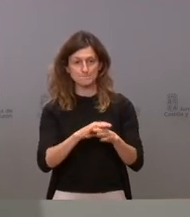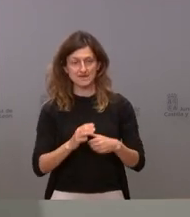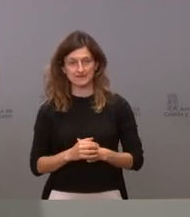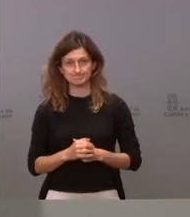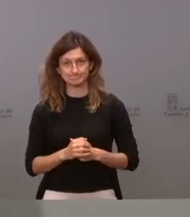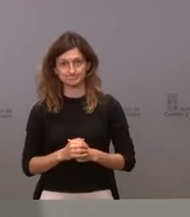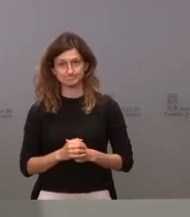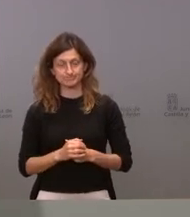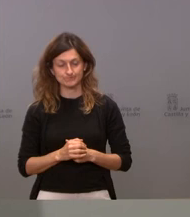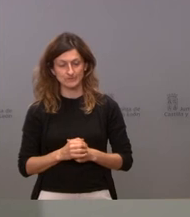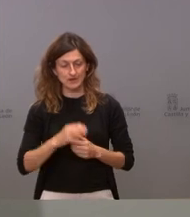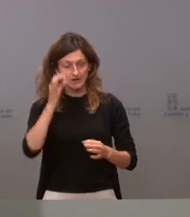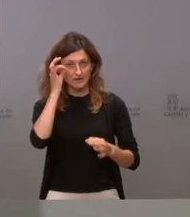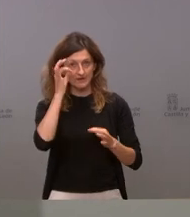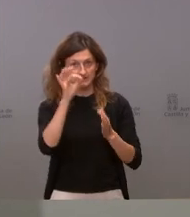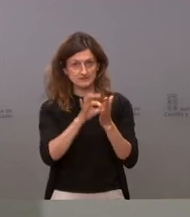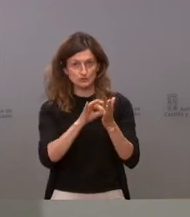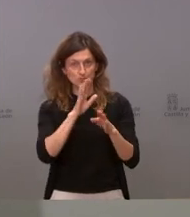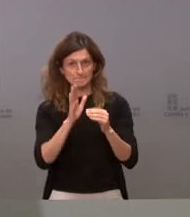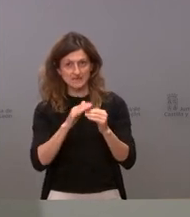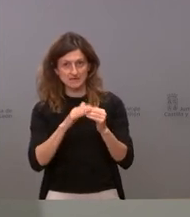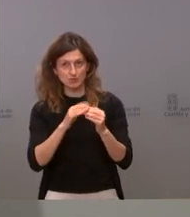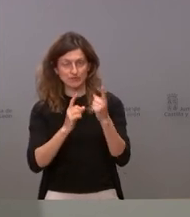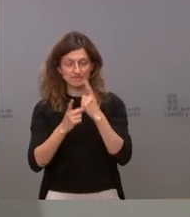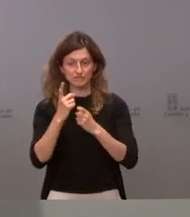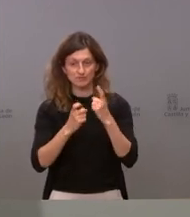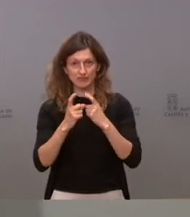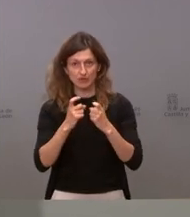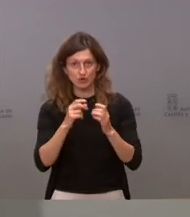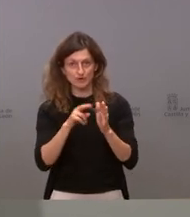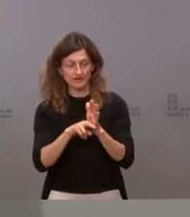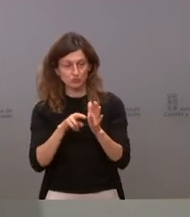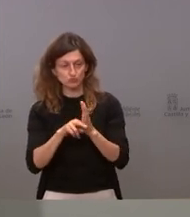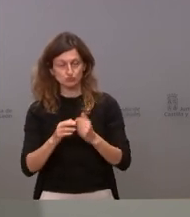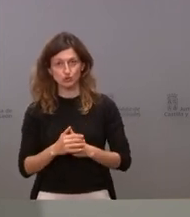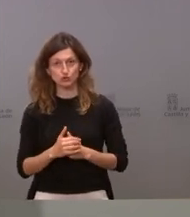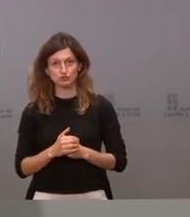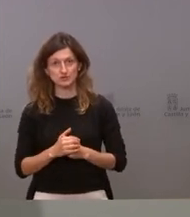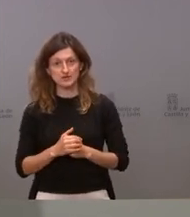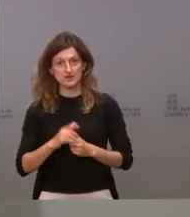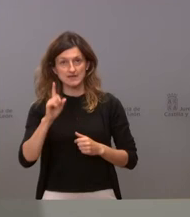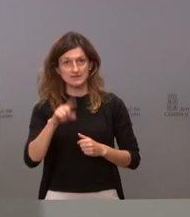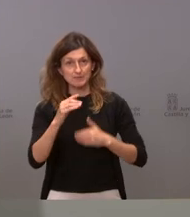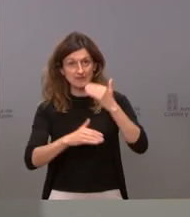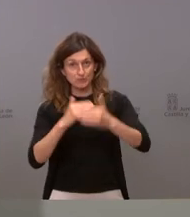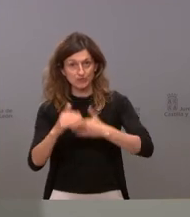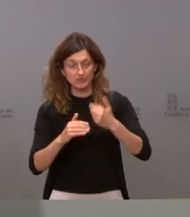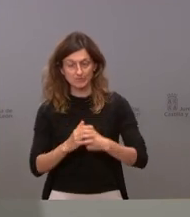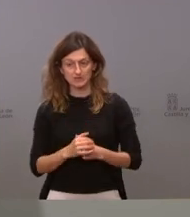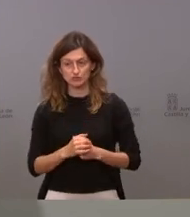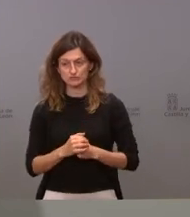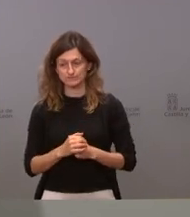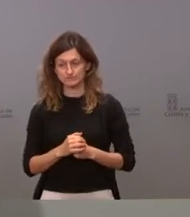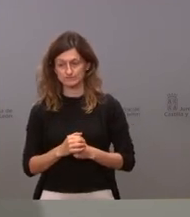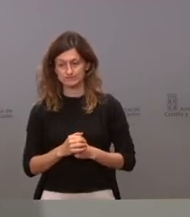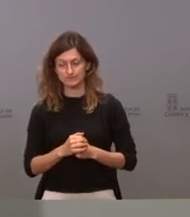de requisitos mínimos de información de recursos y de procedimientos y lo